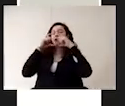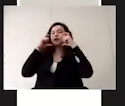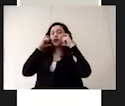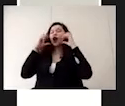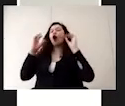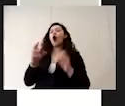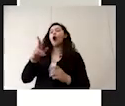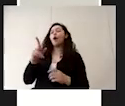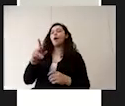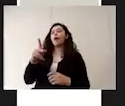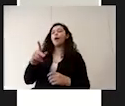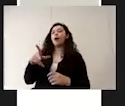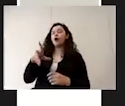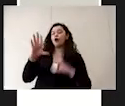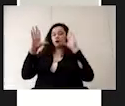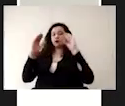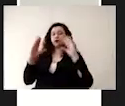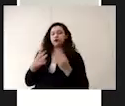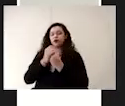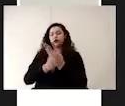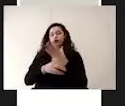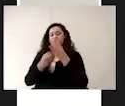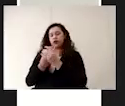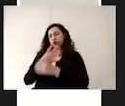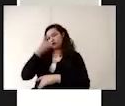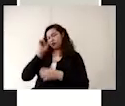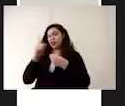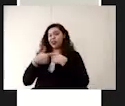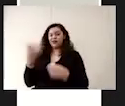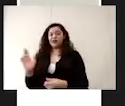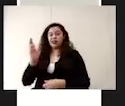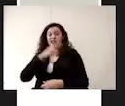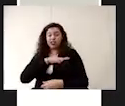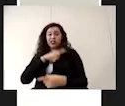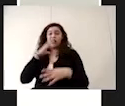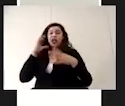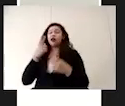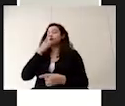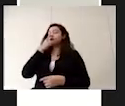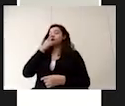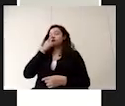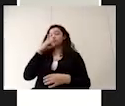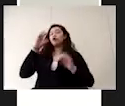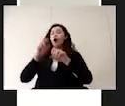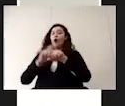y guantes de hule para evitar lesiones tanto en vías respiratorias como en piel por contacto.